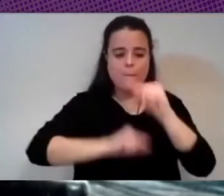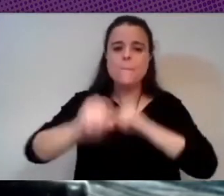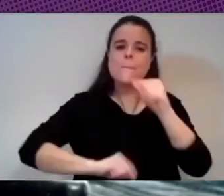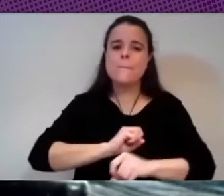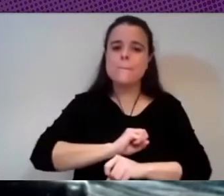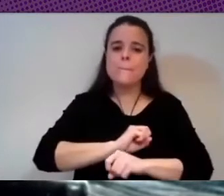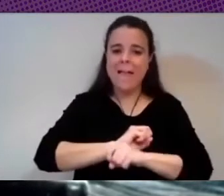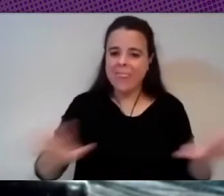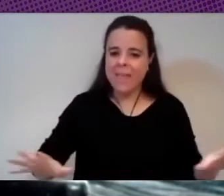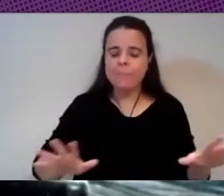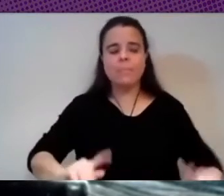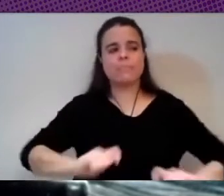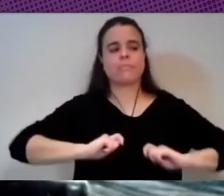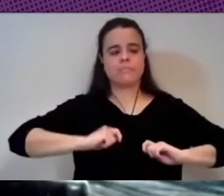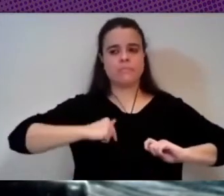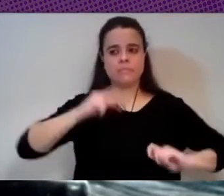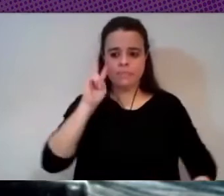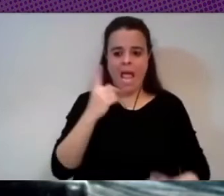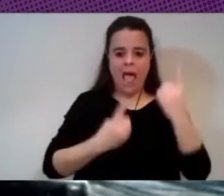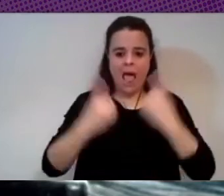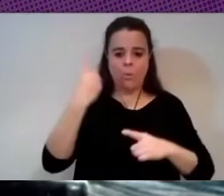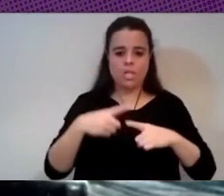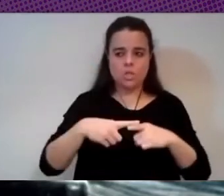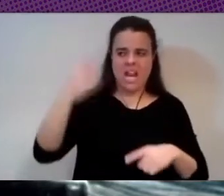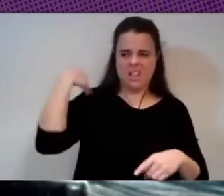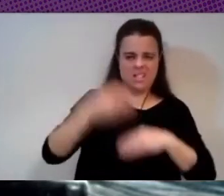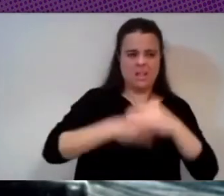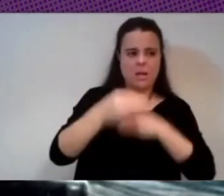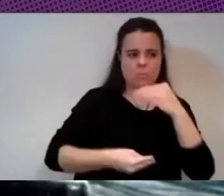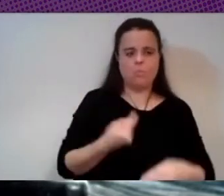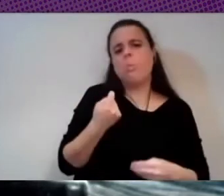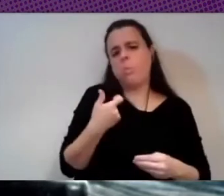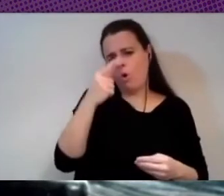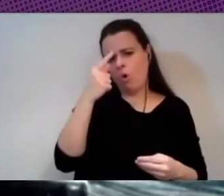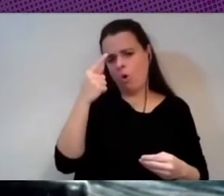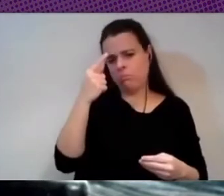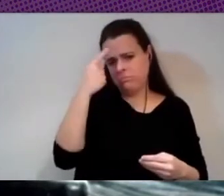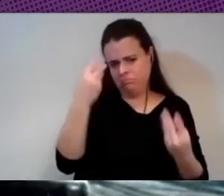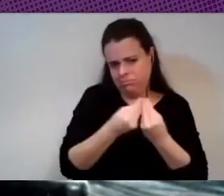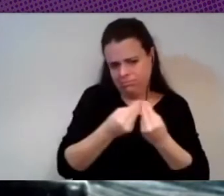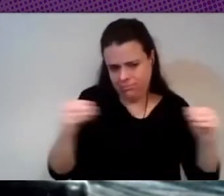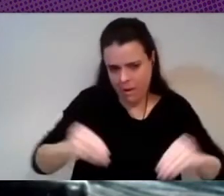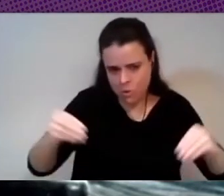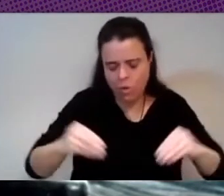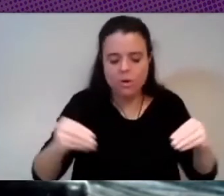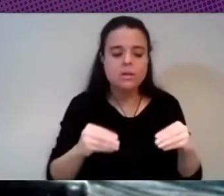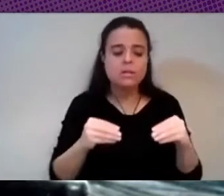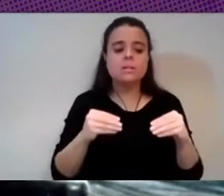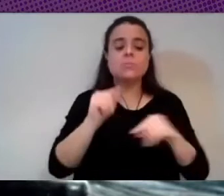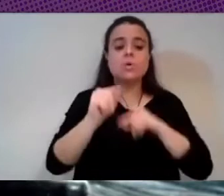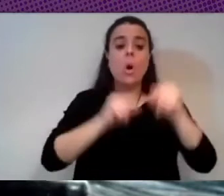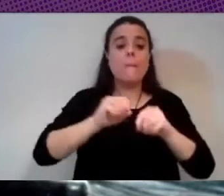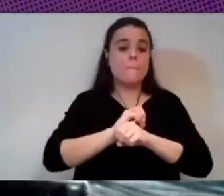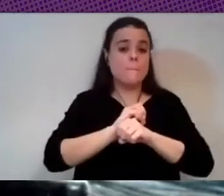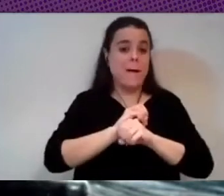hacíamos antes eran un poco absurdas y creo que en el momento post pandémico bueno post esta pandemia porque habrá otras